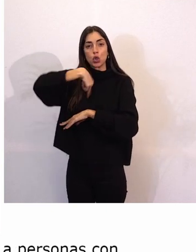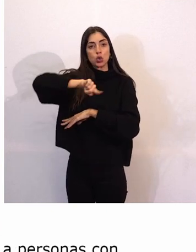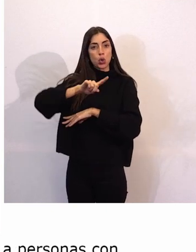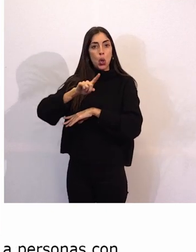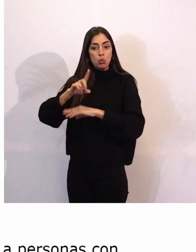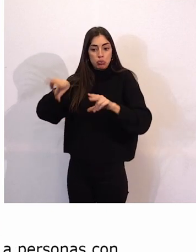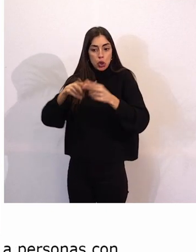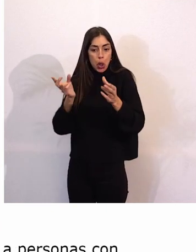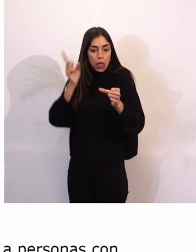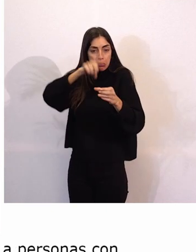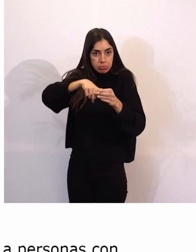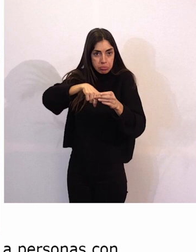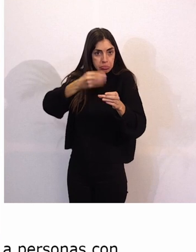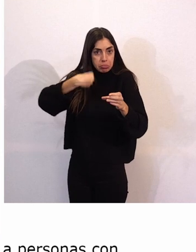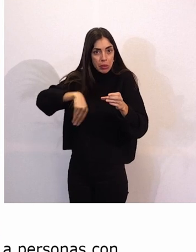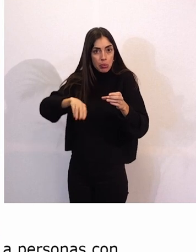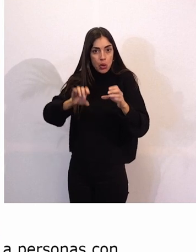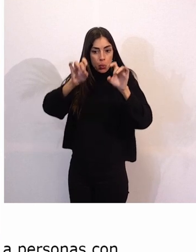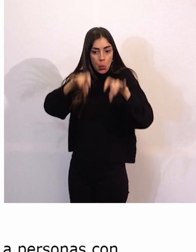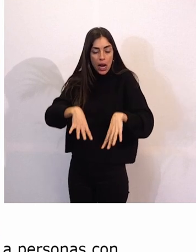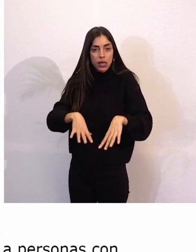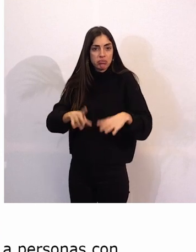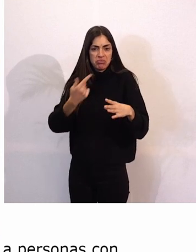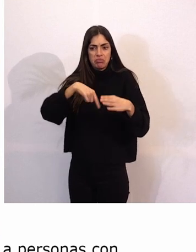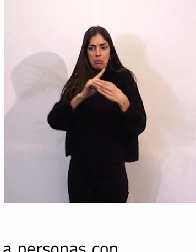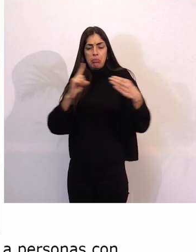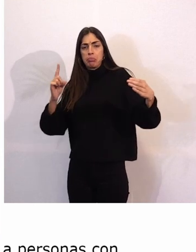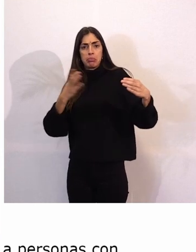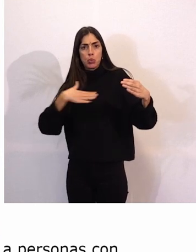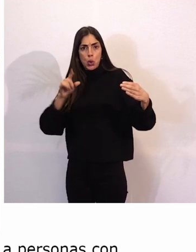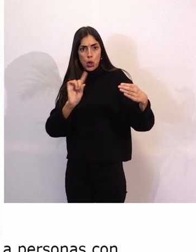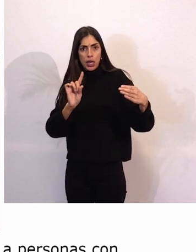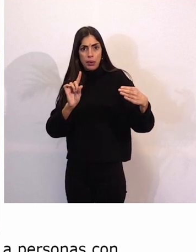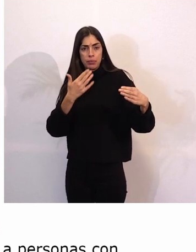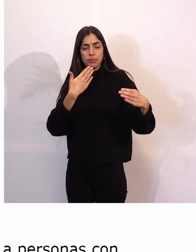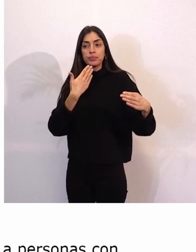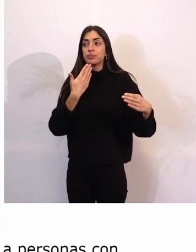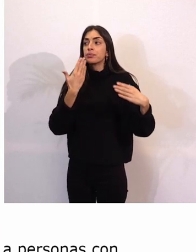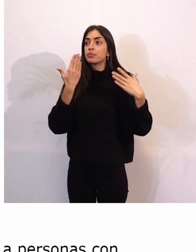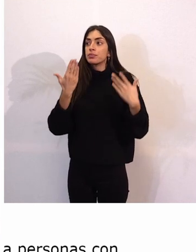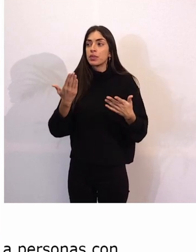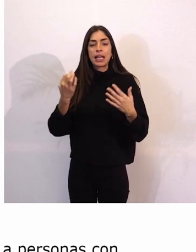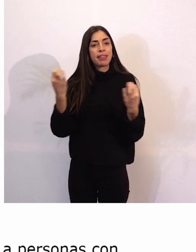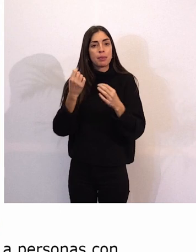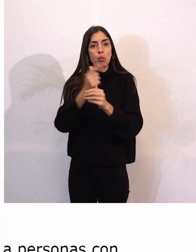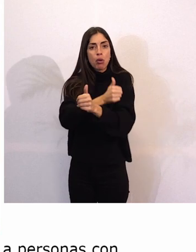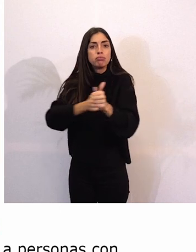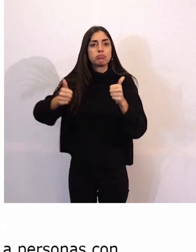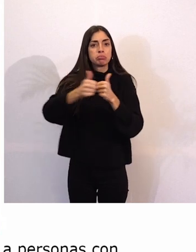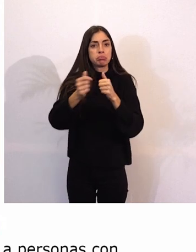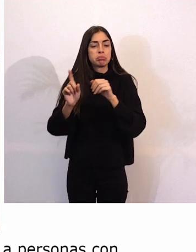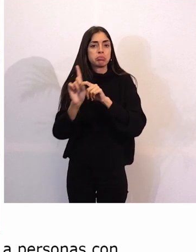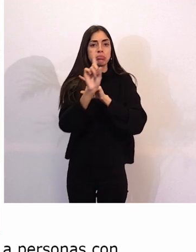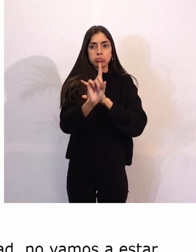sociedad, no vamos a estar aparte, ahí, detrás de los barcos. Tengo que estar delante para que